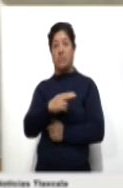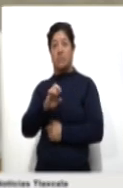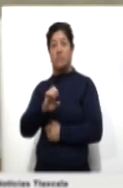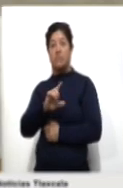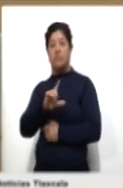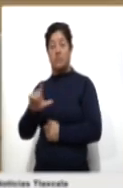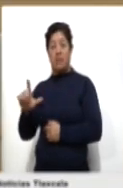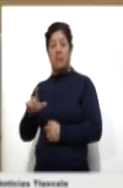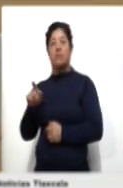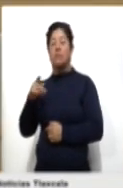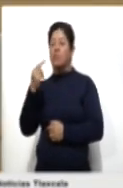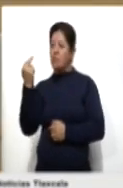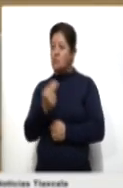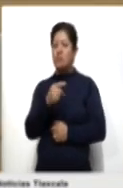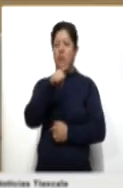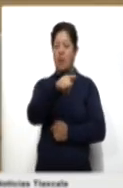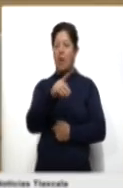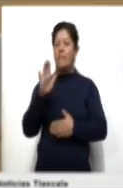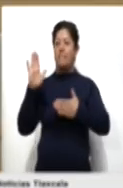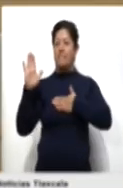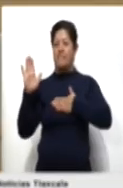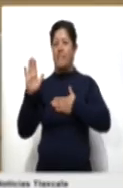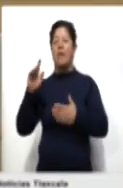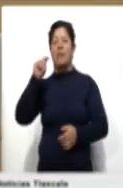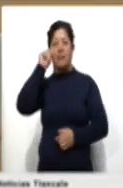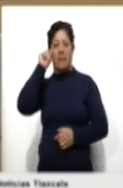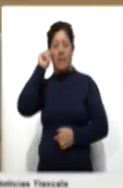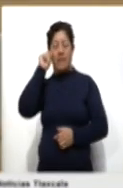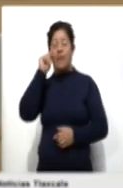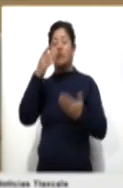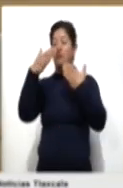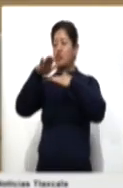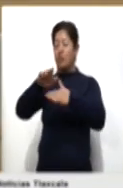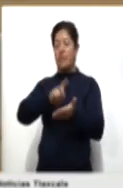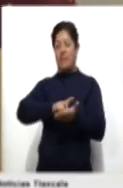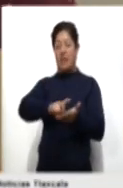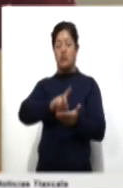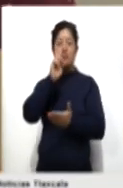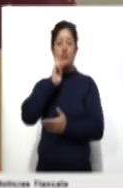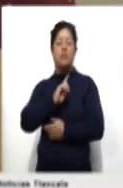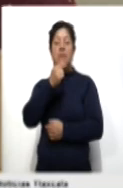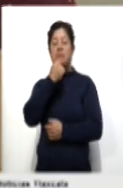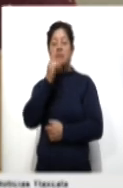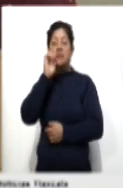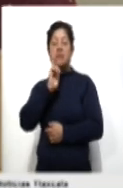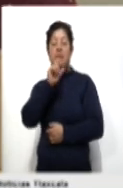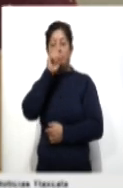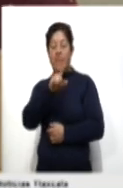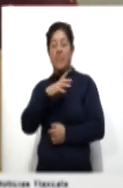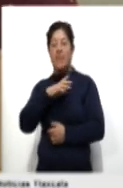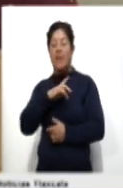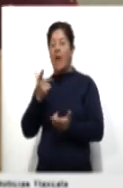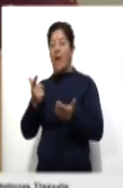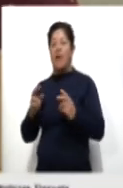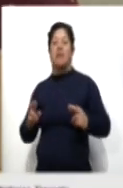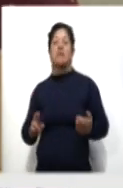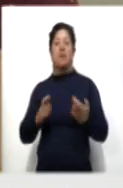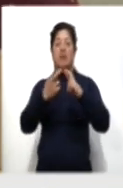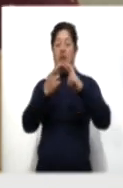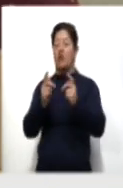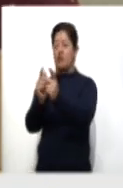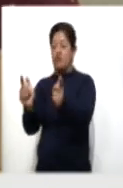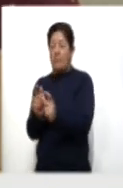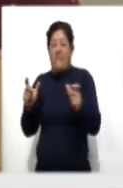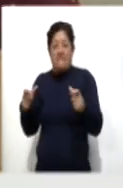talibanes a respetar las promesas sobre el respeto de los derechos de las mujeres y las niñas, así como de las minorías étnicas y religiosas, y